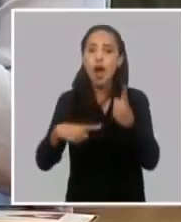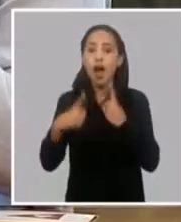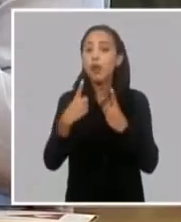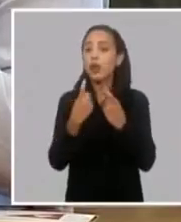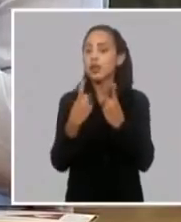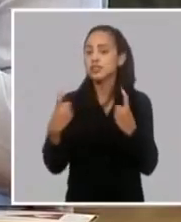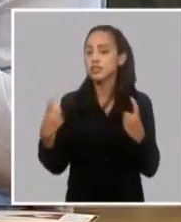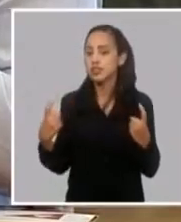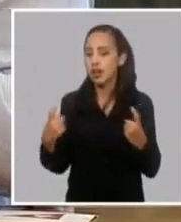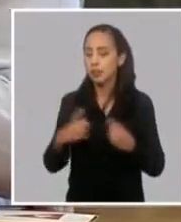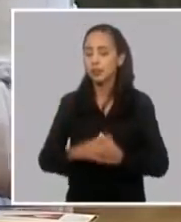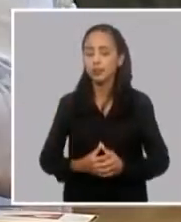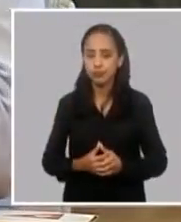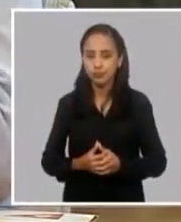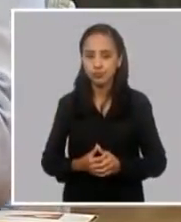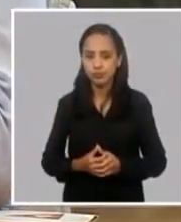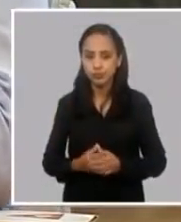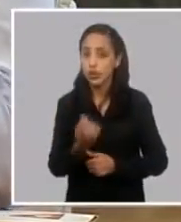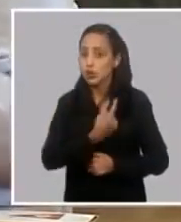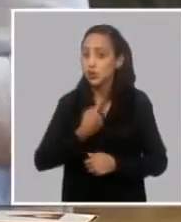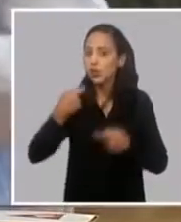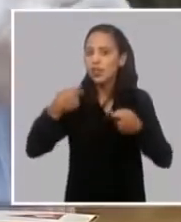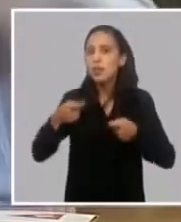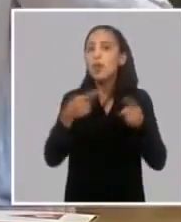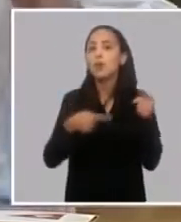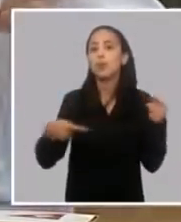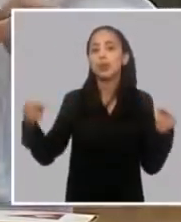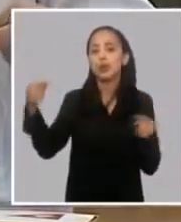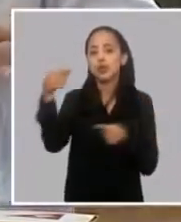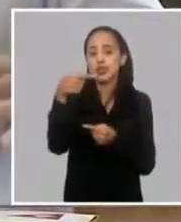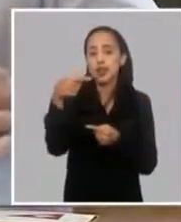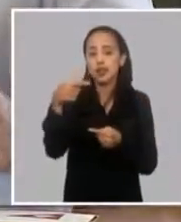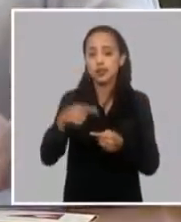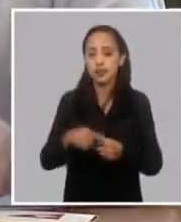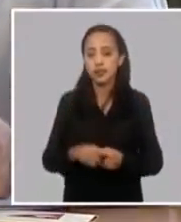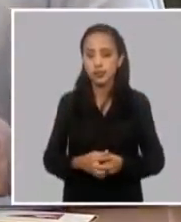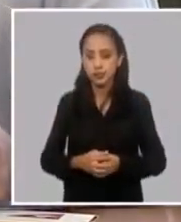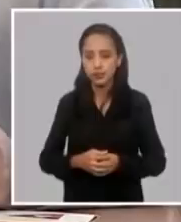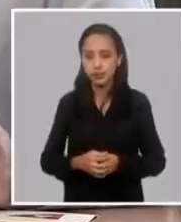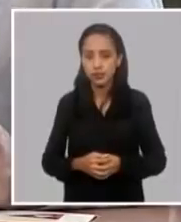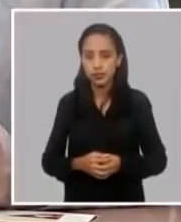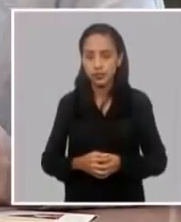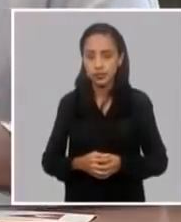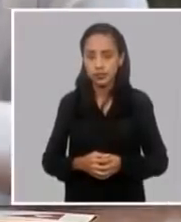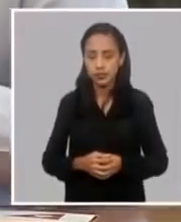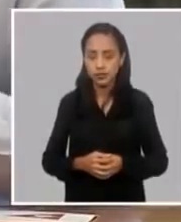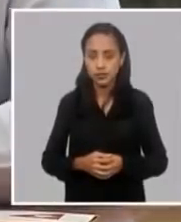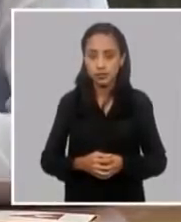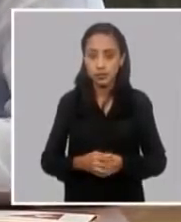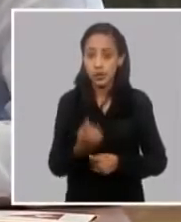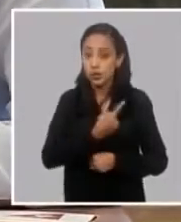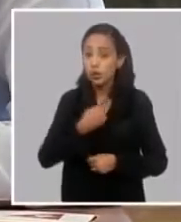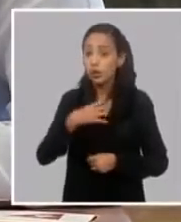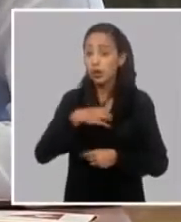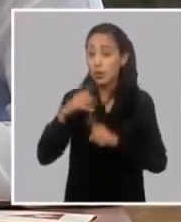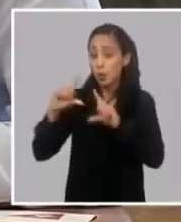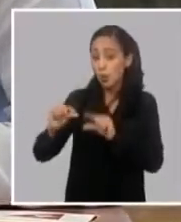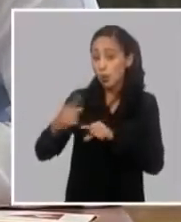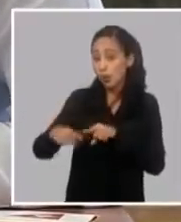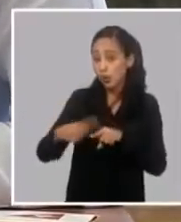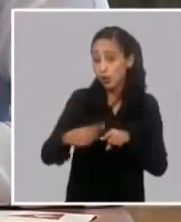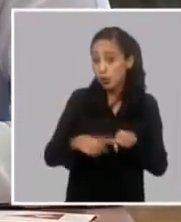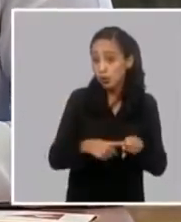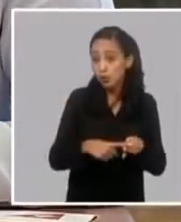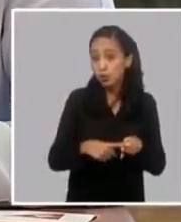de poco ingreso de divisas es algo que tenemos que priorizar o sea de lo poquito contra esta lista y contra esta lista tenemos ese